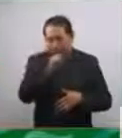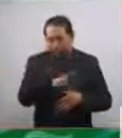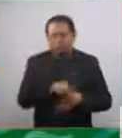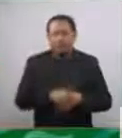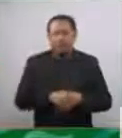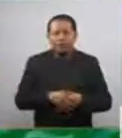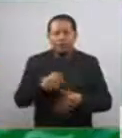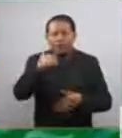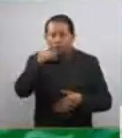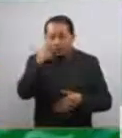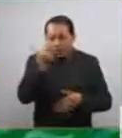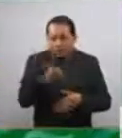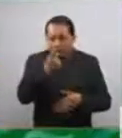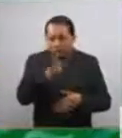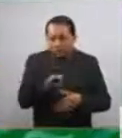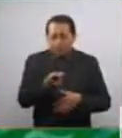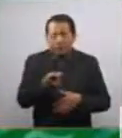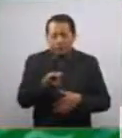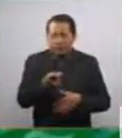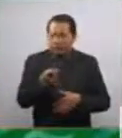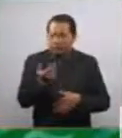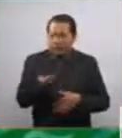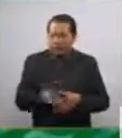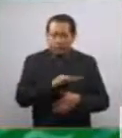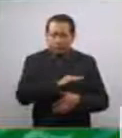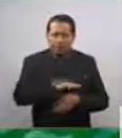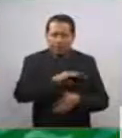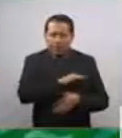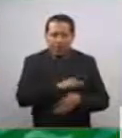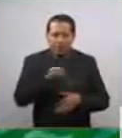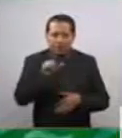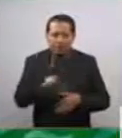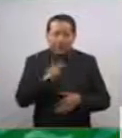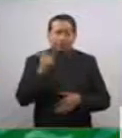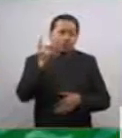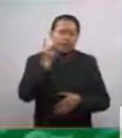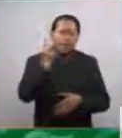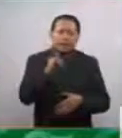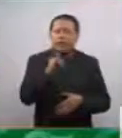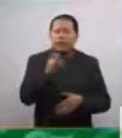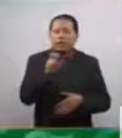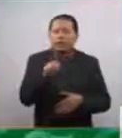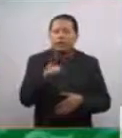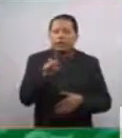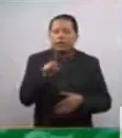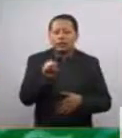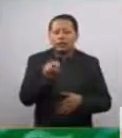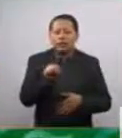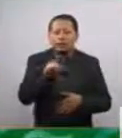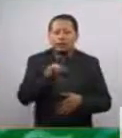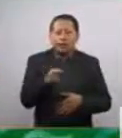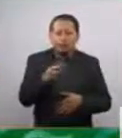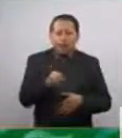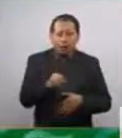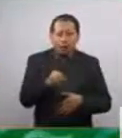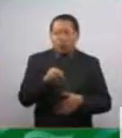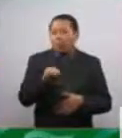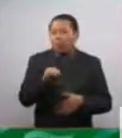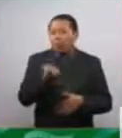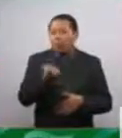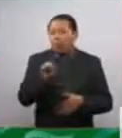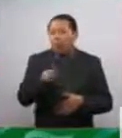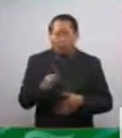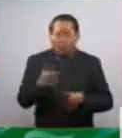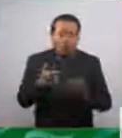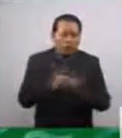Quiero externar una felicitación al diputado Irán Santiago Manuel del Grupo Parlamentario de